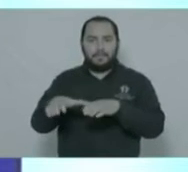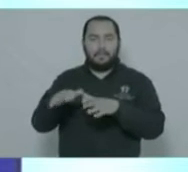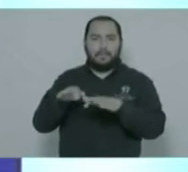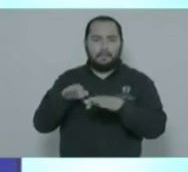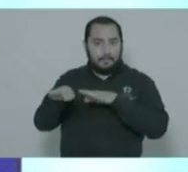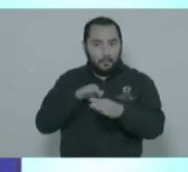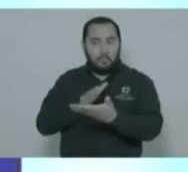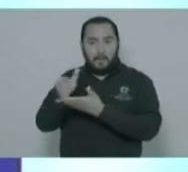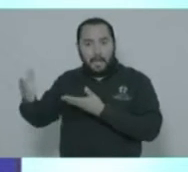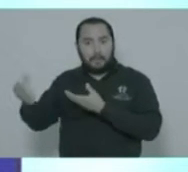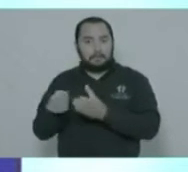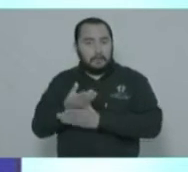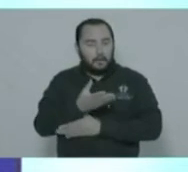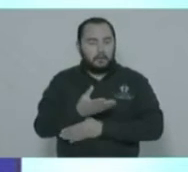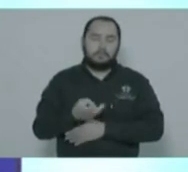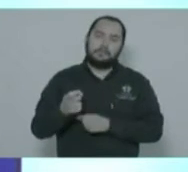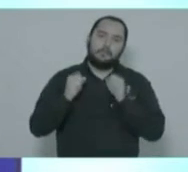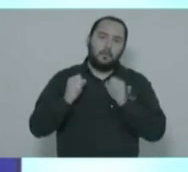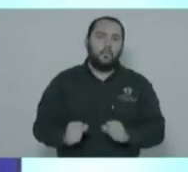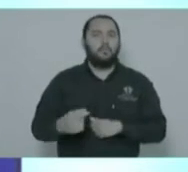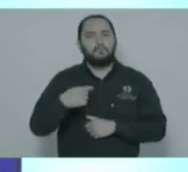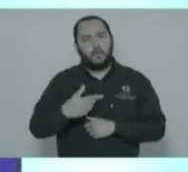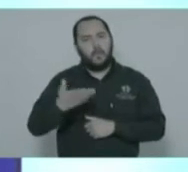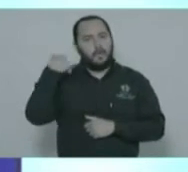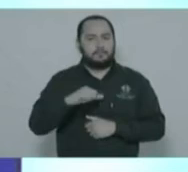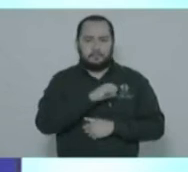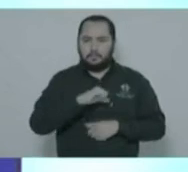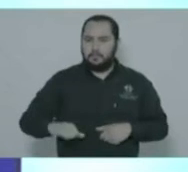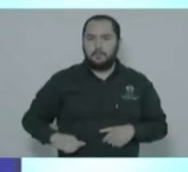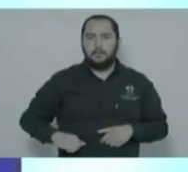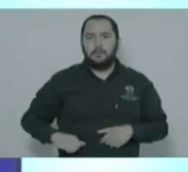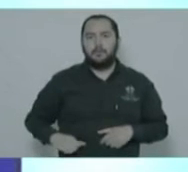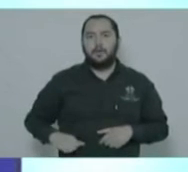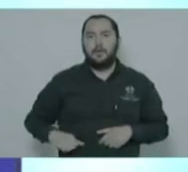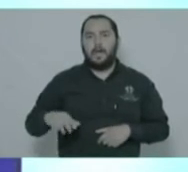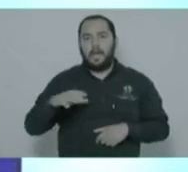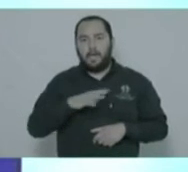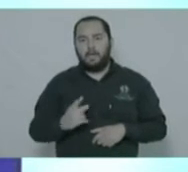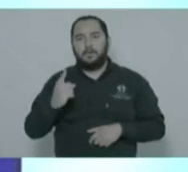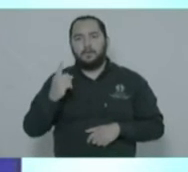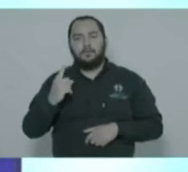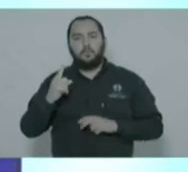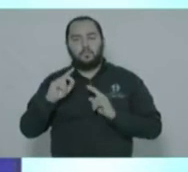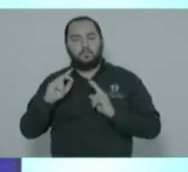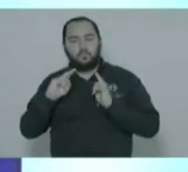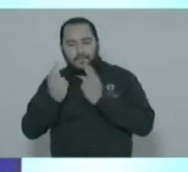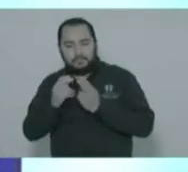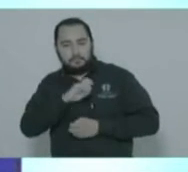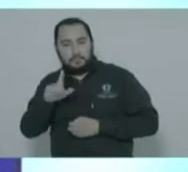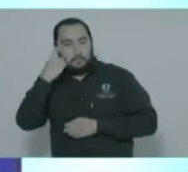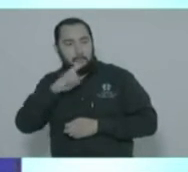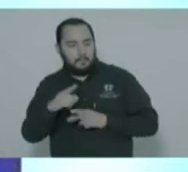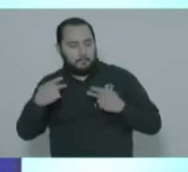Por eso estableceremos, como ya lo hice como alcaldesa, la unidad especializada de atención a víctimas de la violencia. Y